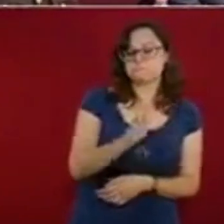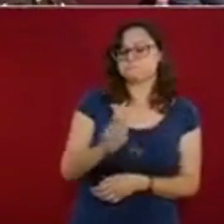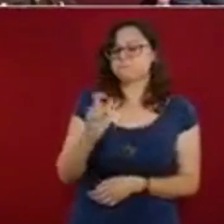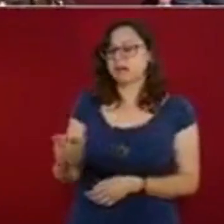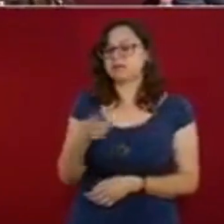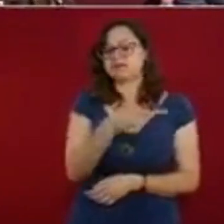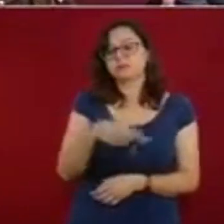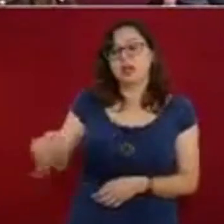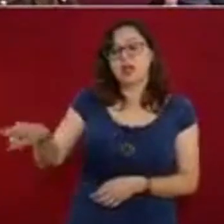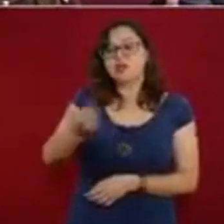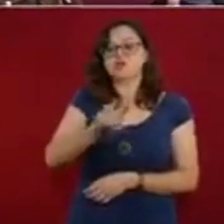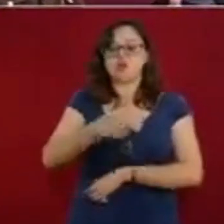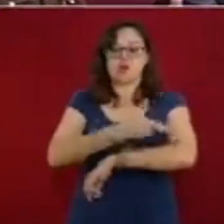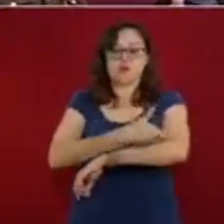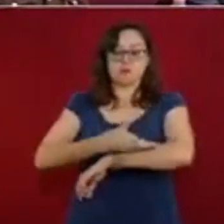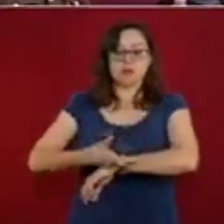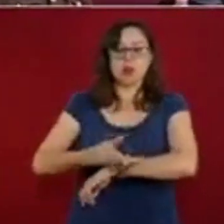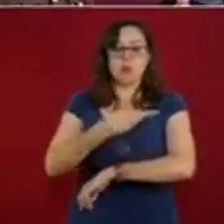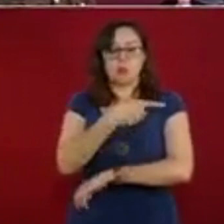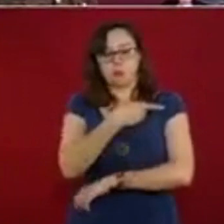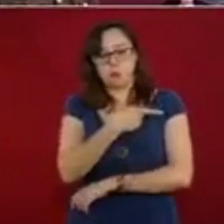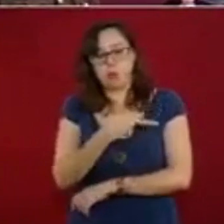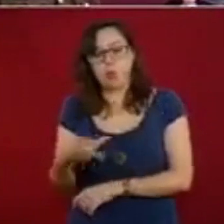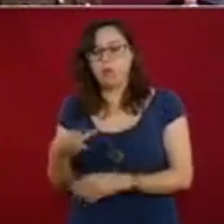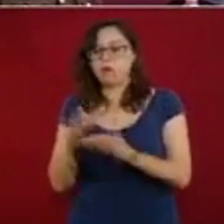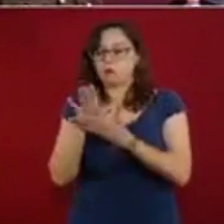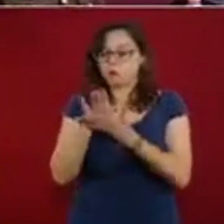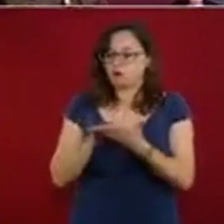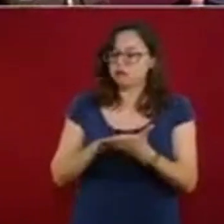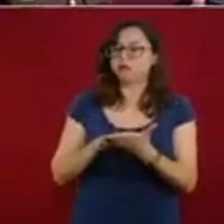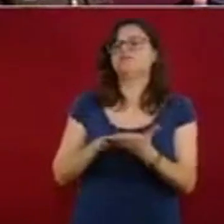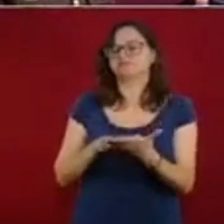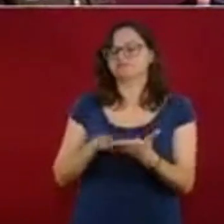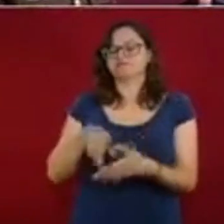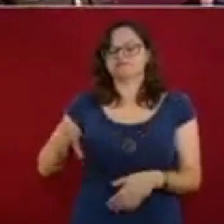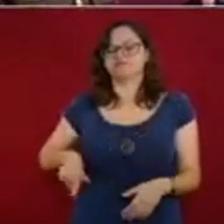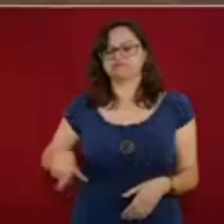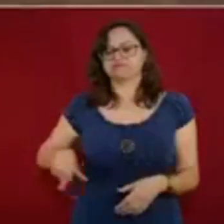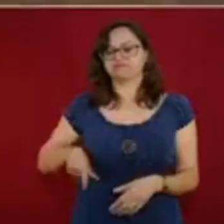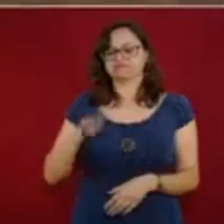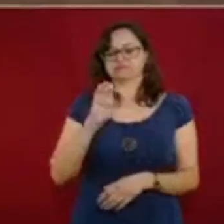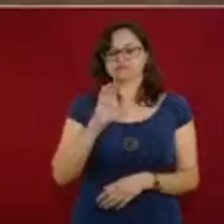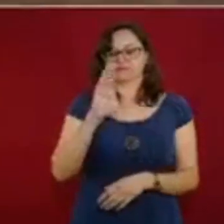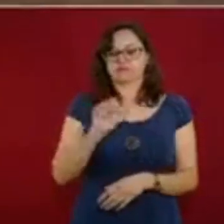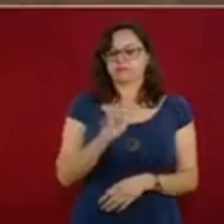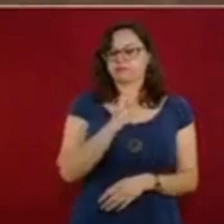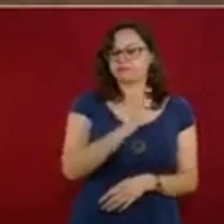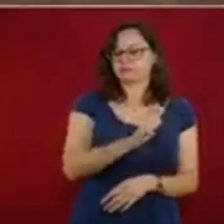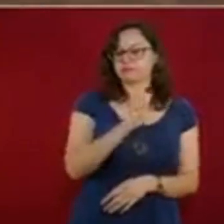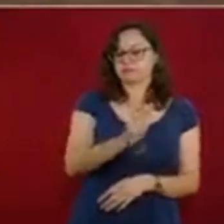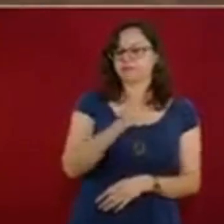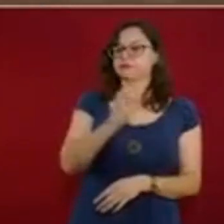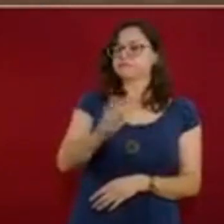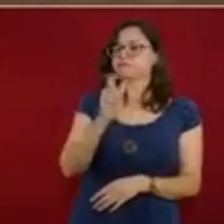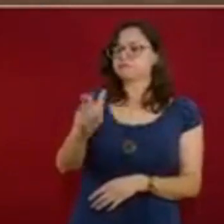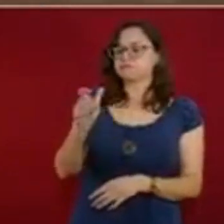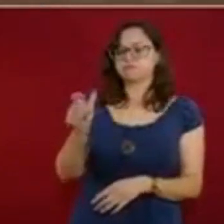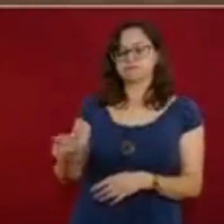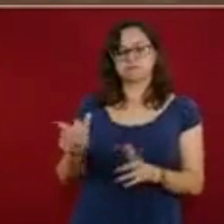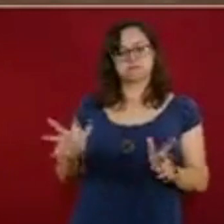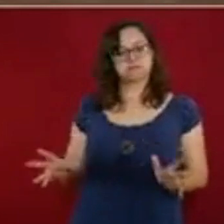familias de escasos recursos económicos, a estudiantes de familias pobres,